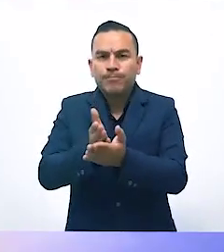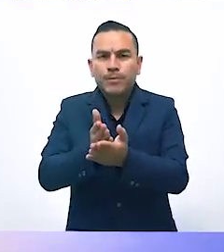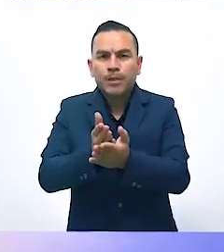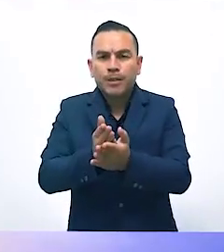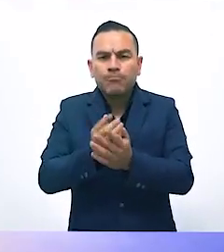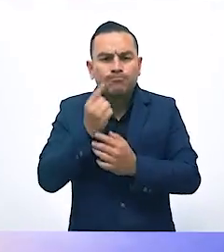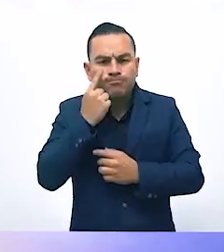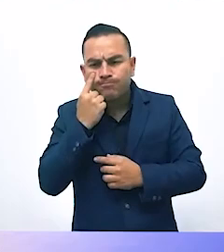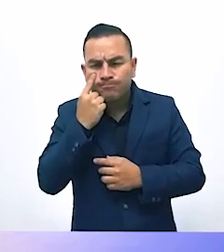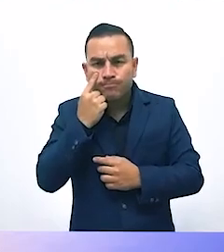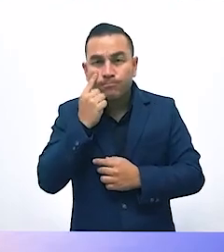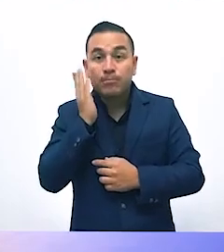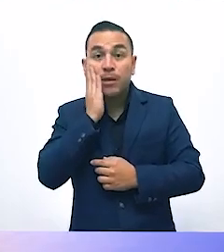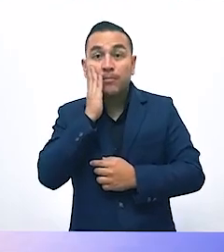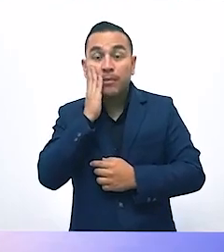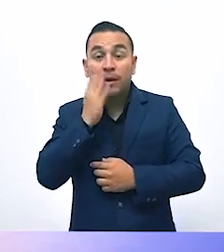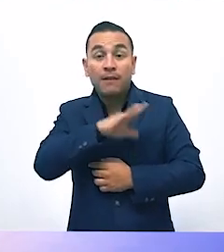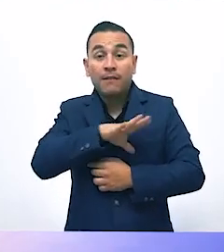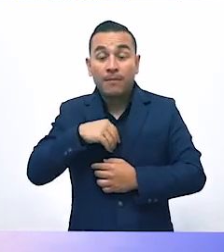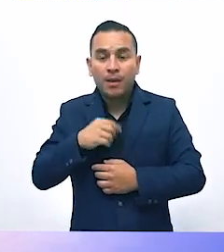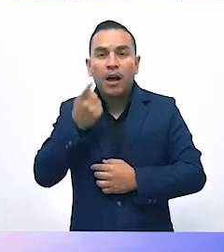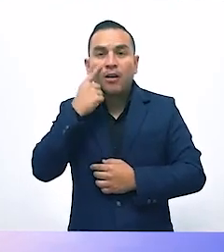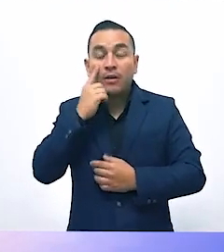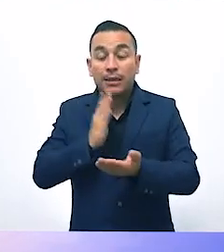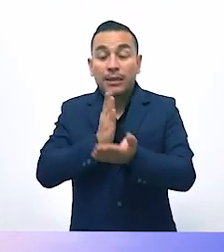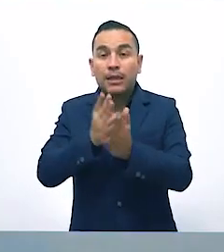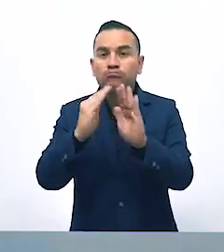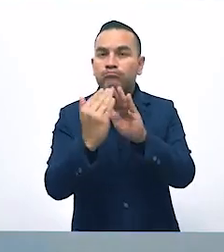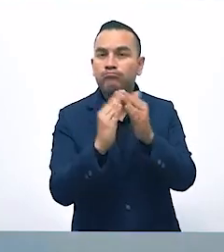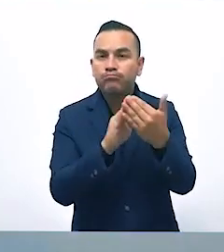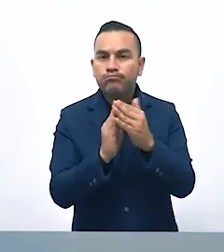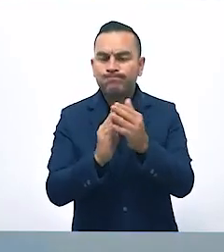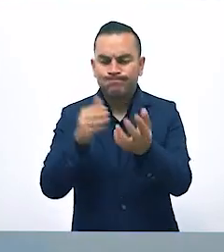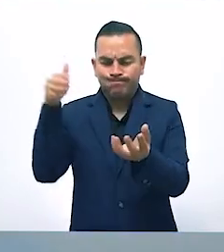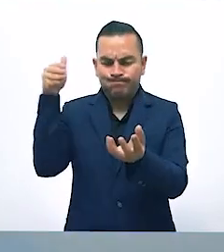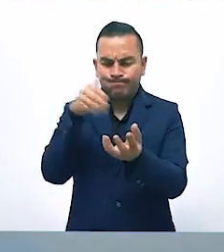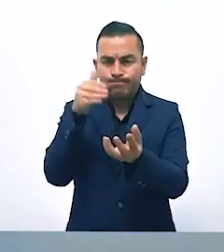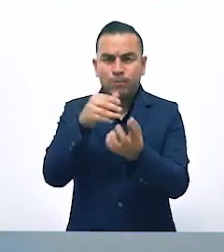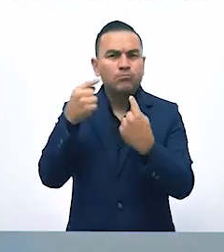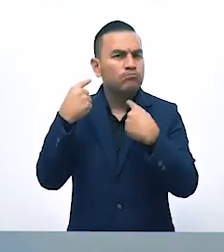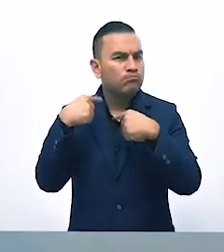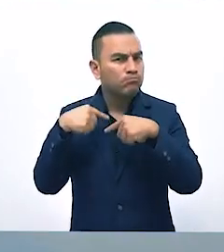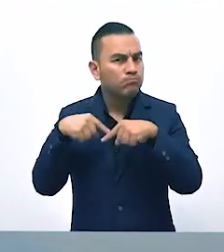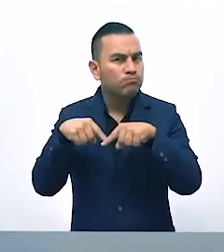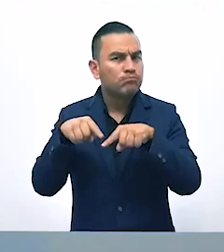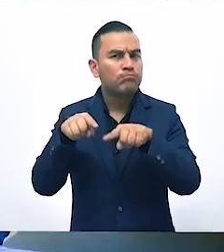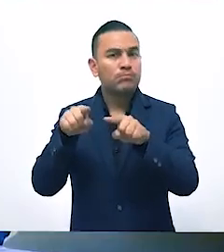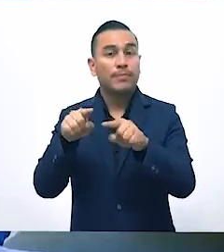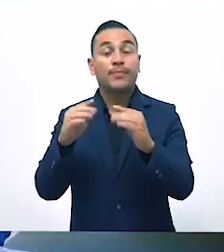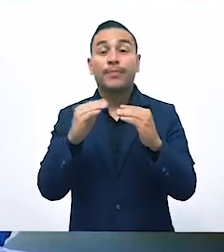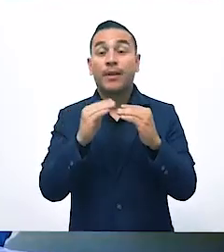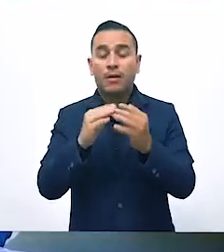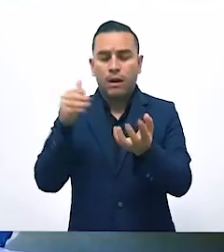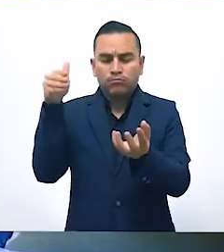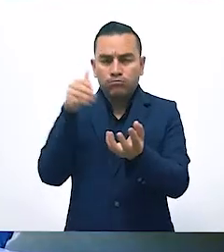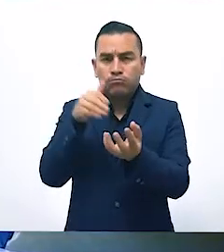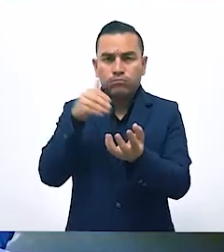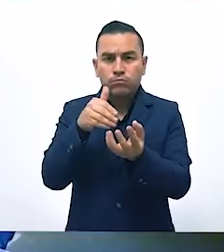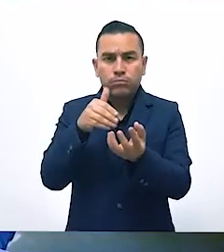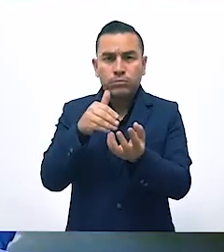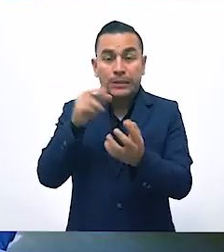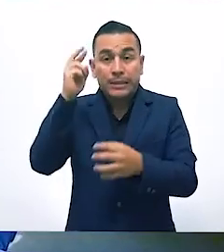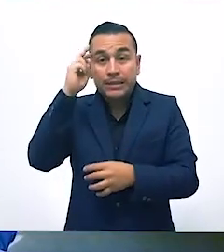brindan seguimiento a las mamás y a sus bebés desde las comunidades. La formación será continua. Además de las formaciones